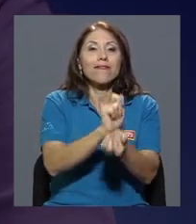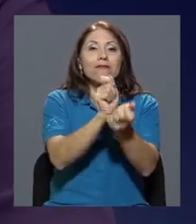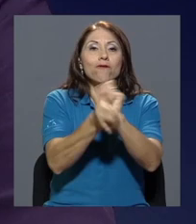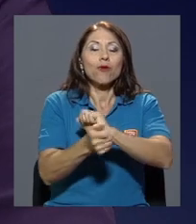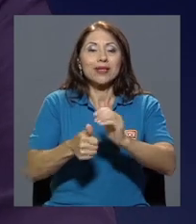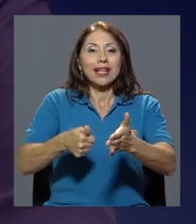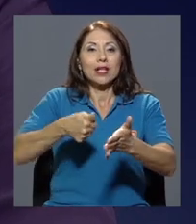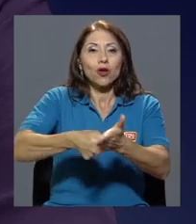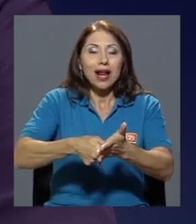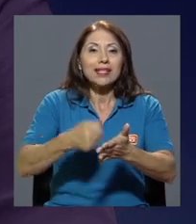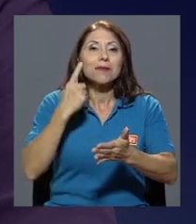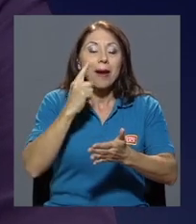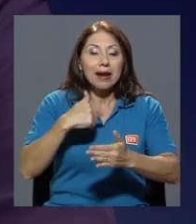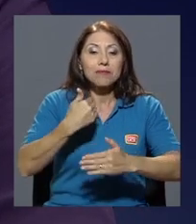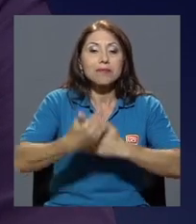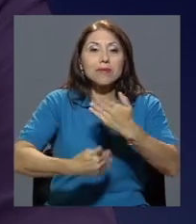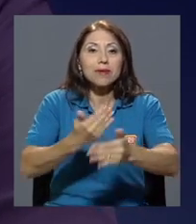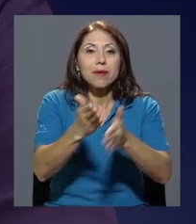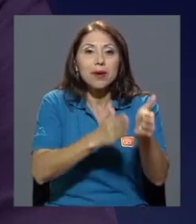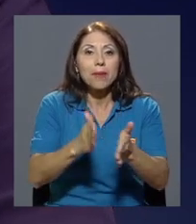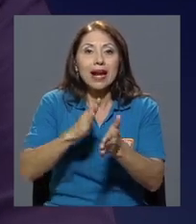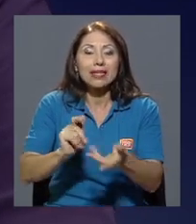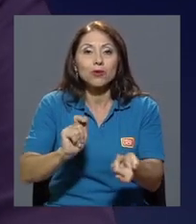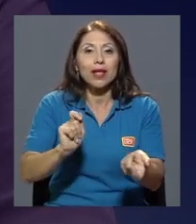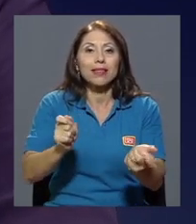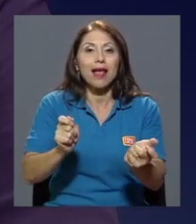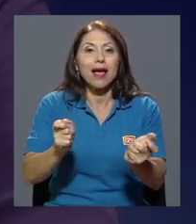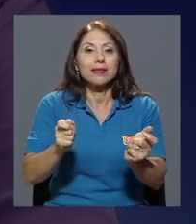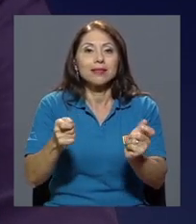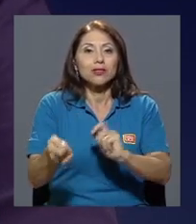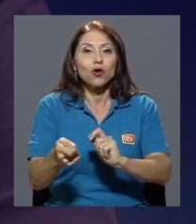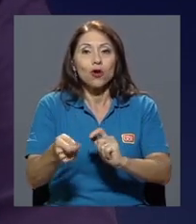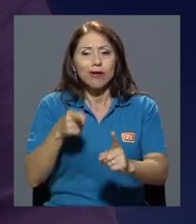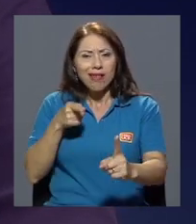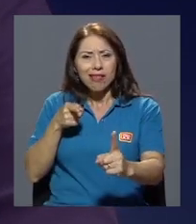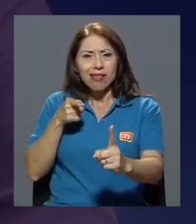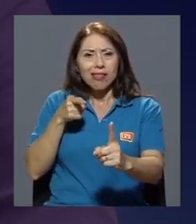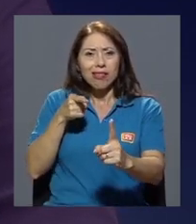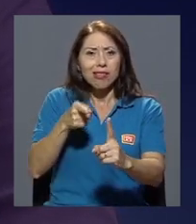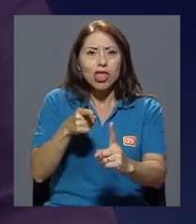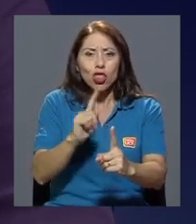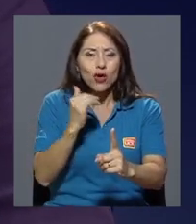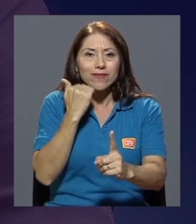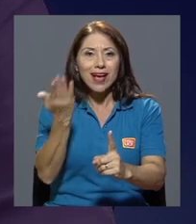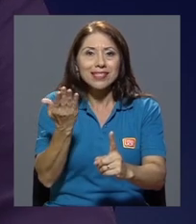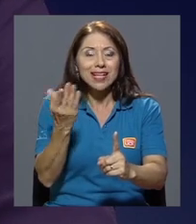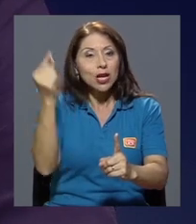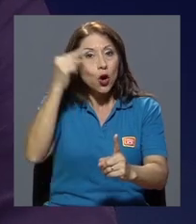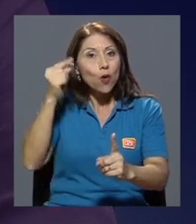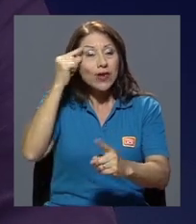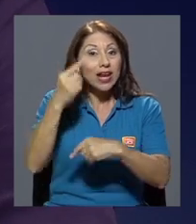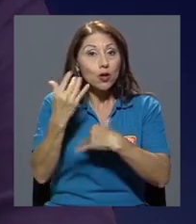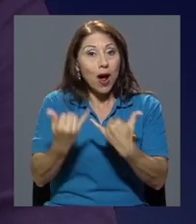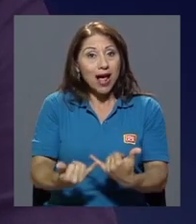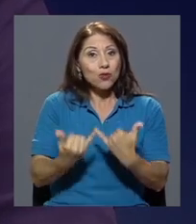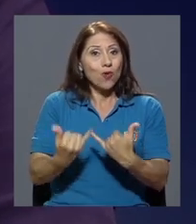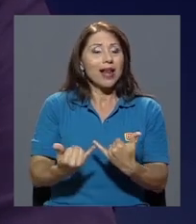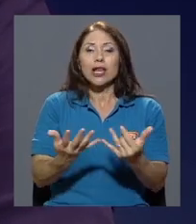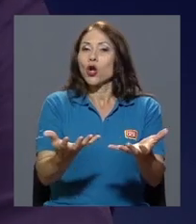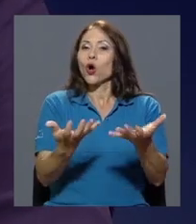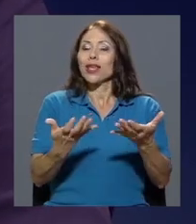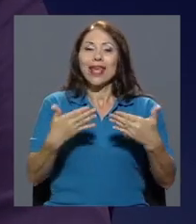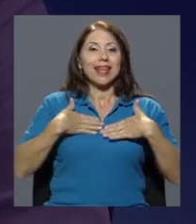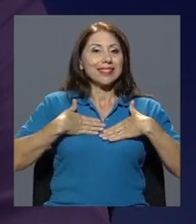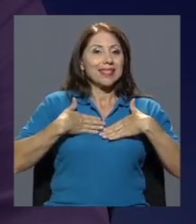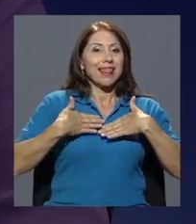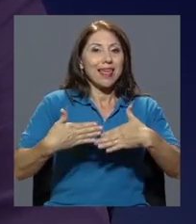permita realmente prepararse a una transición el camino no es fácil el gobierno actual no está queriendo ceder o sea, ellos insisten